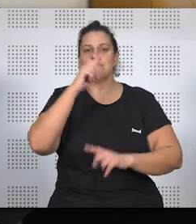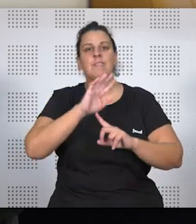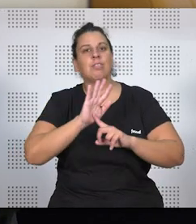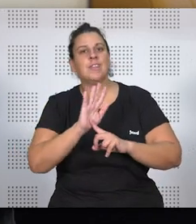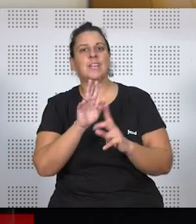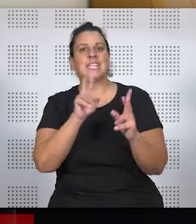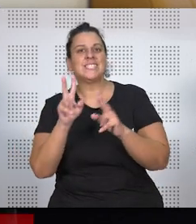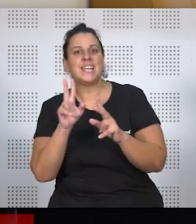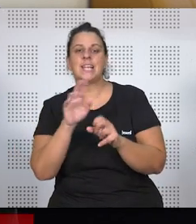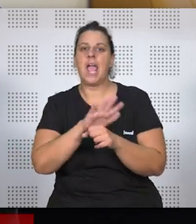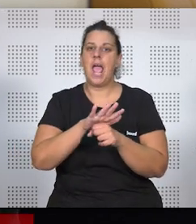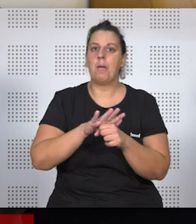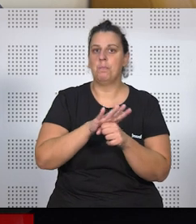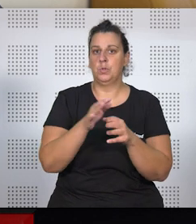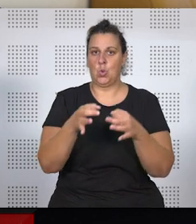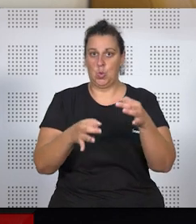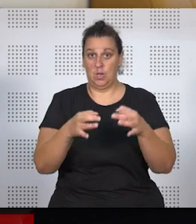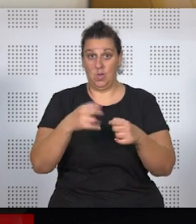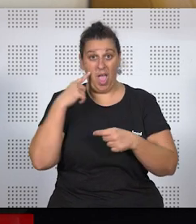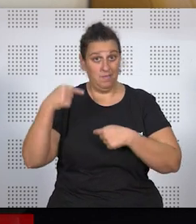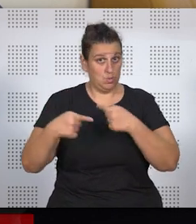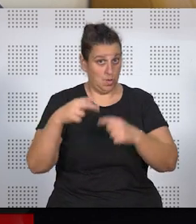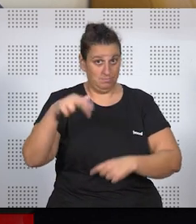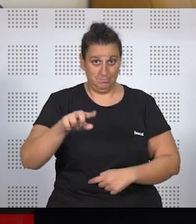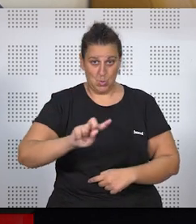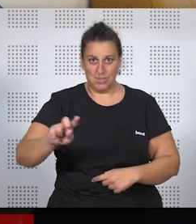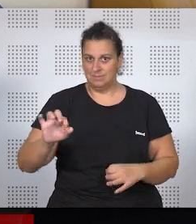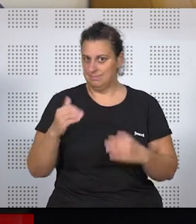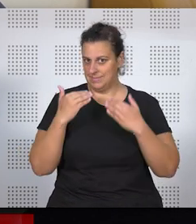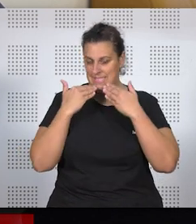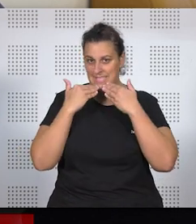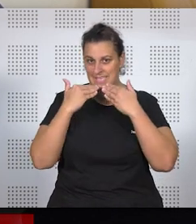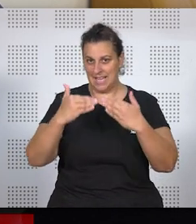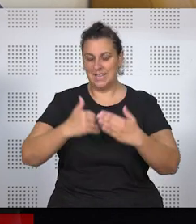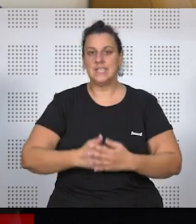las series desde un ámbito jurídico, que esto no es nada habitual y yo creo que se agradece mucho.